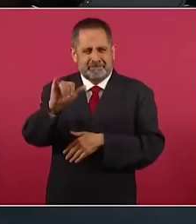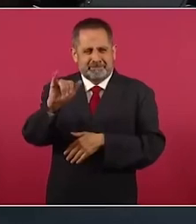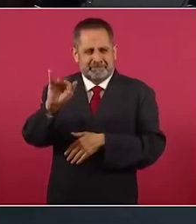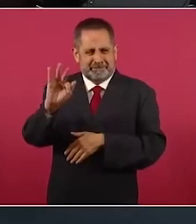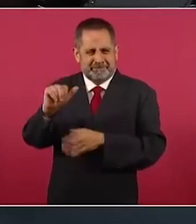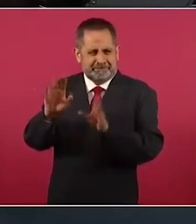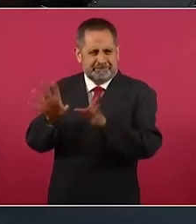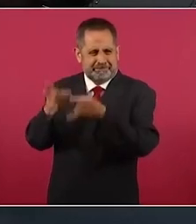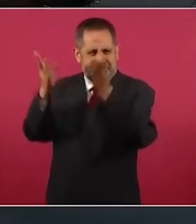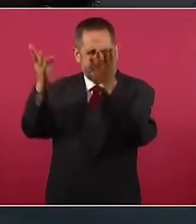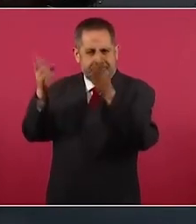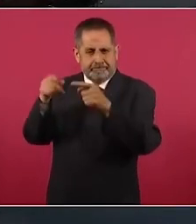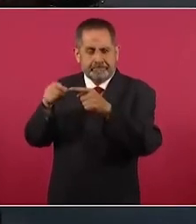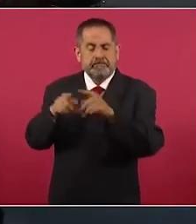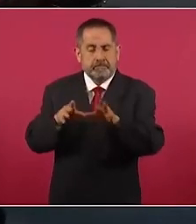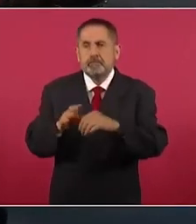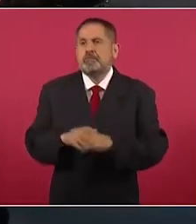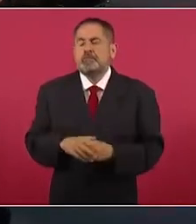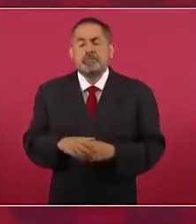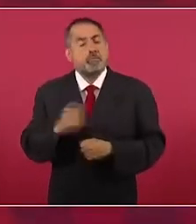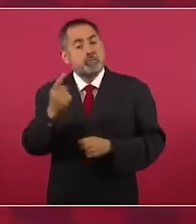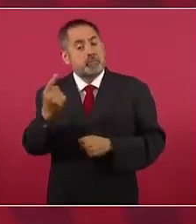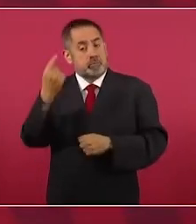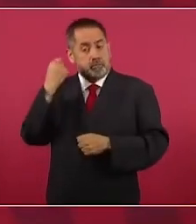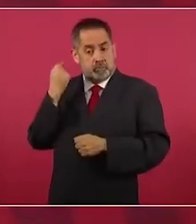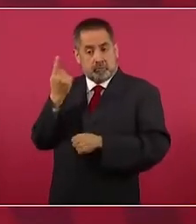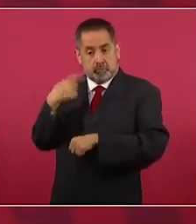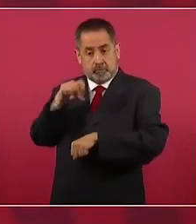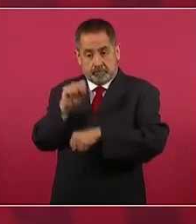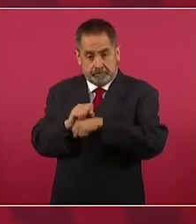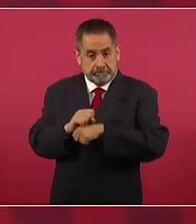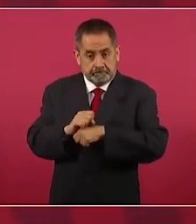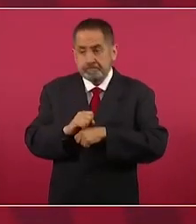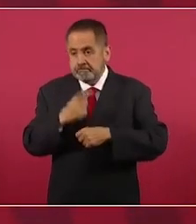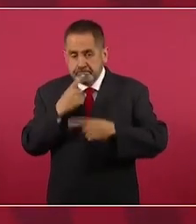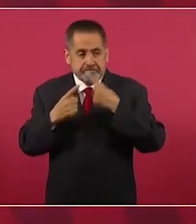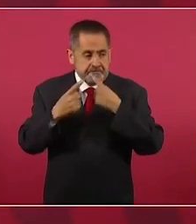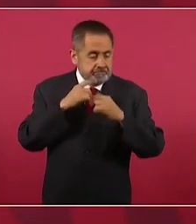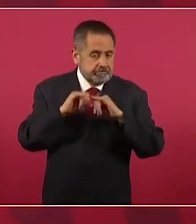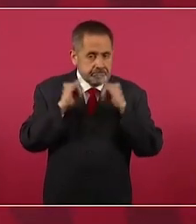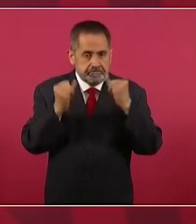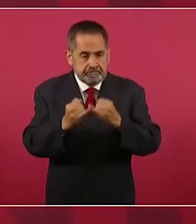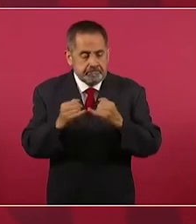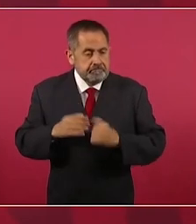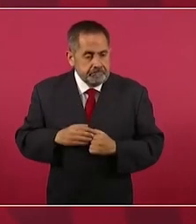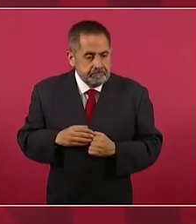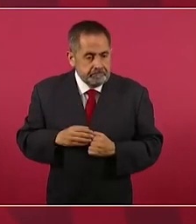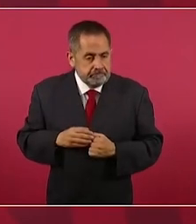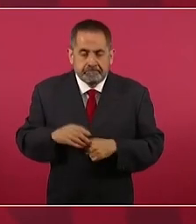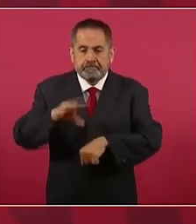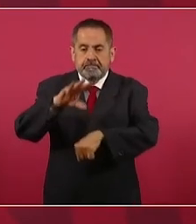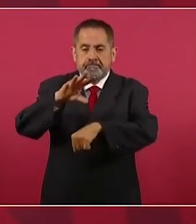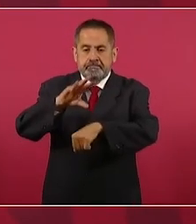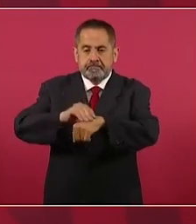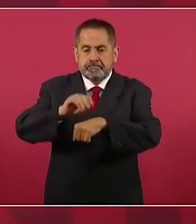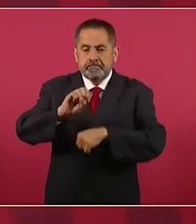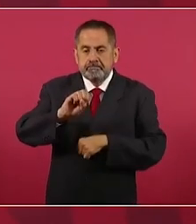pasada tuvimos una reunión y ya se autorizó